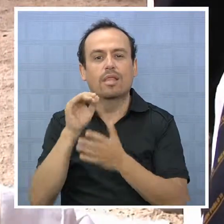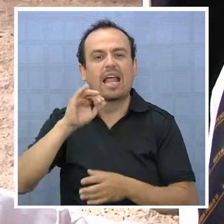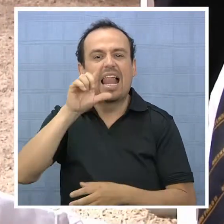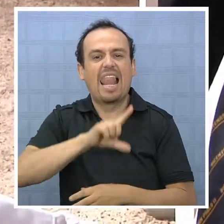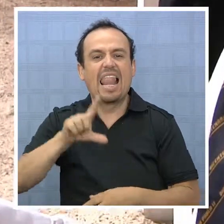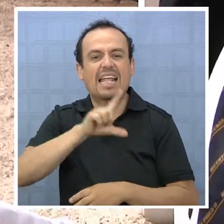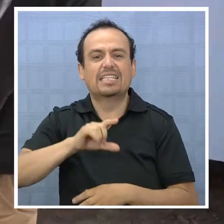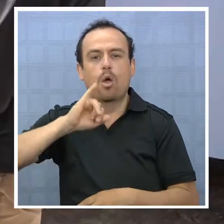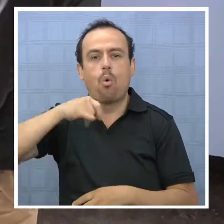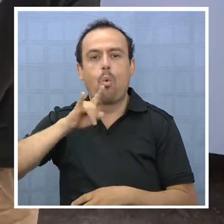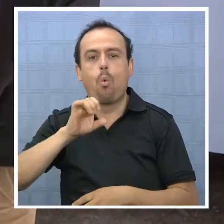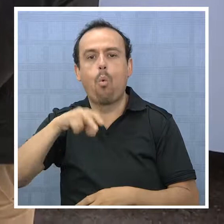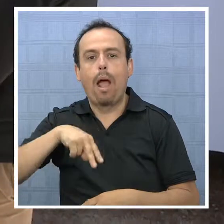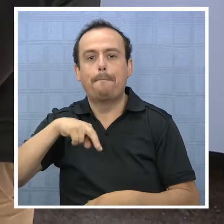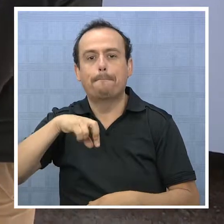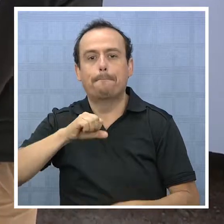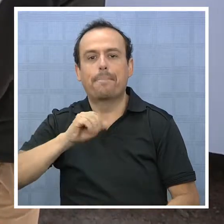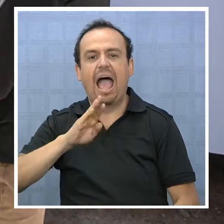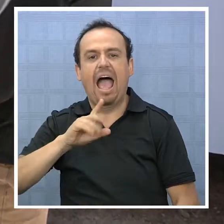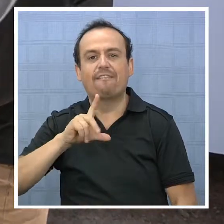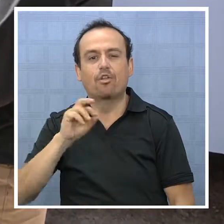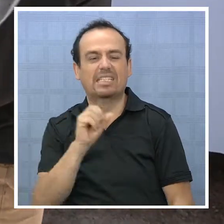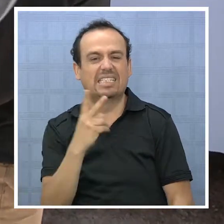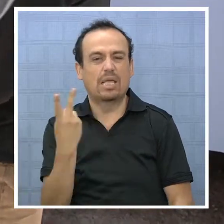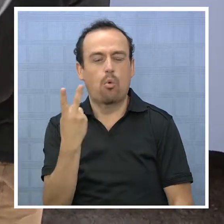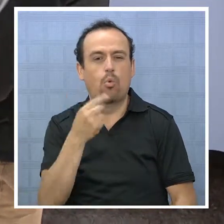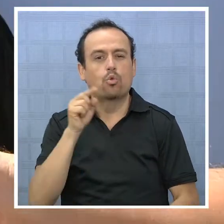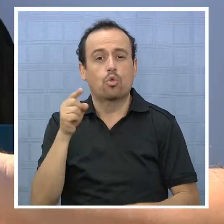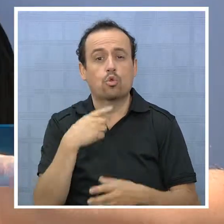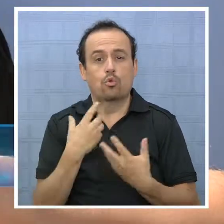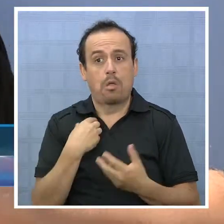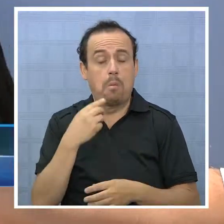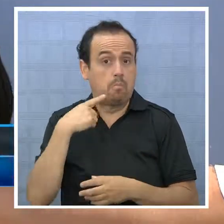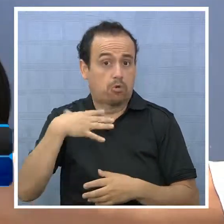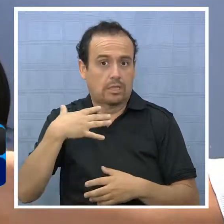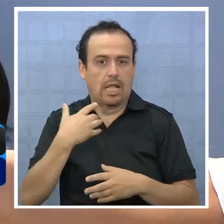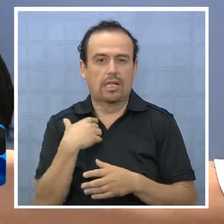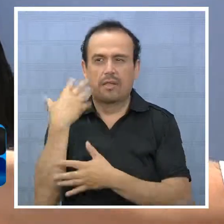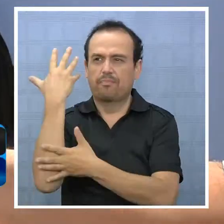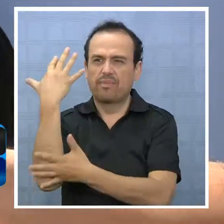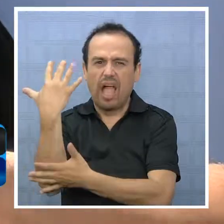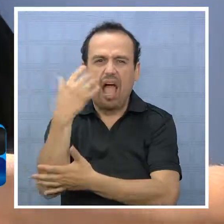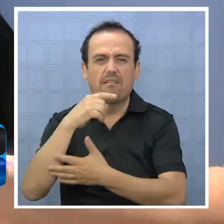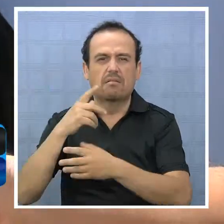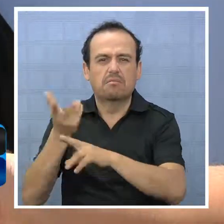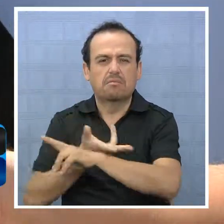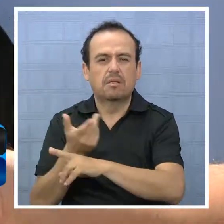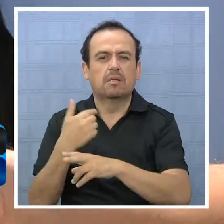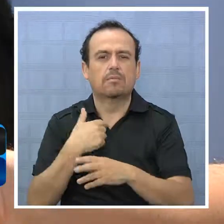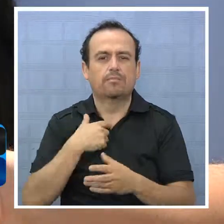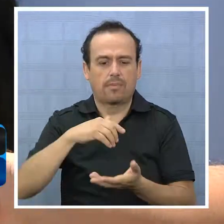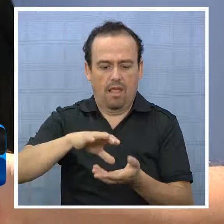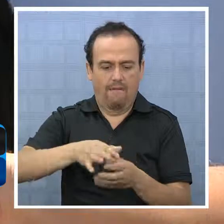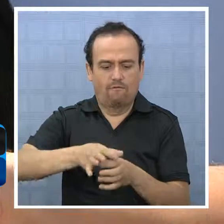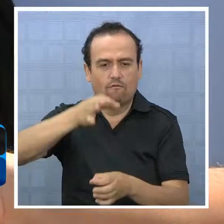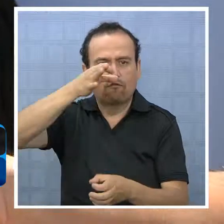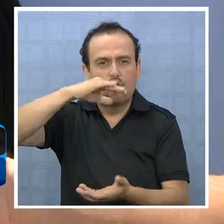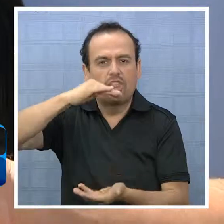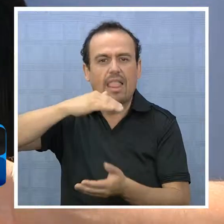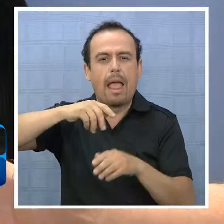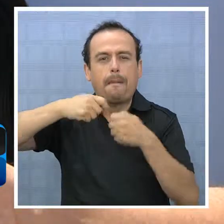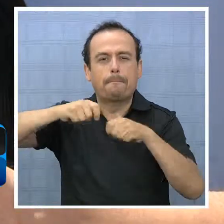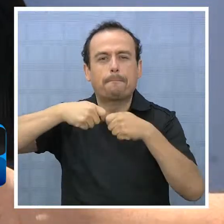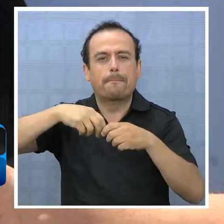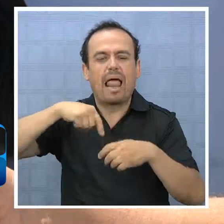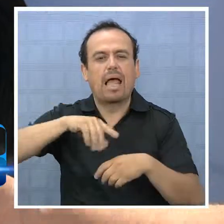Liceo Juan Pablo II. Es muy importante porque podemos reciclar y dejar de utilizar árboles, por ejemplo en las botellas